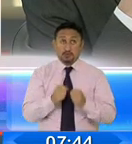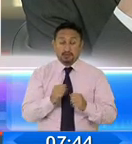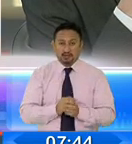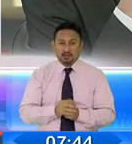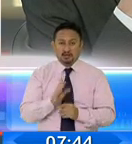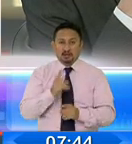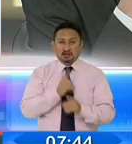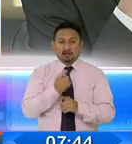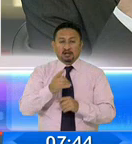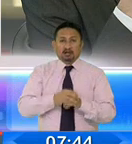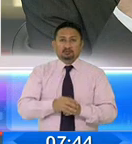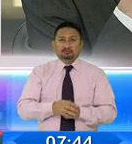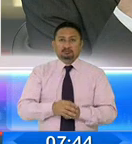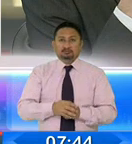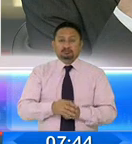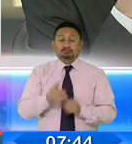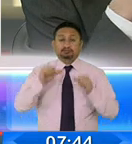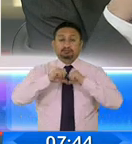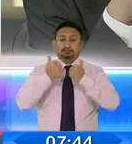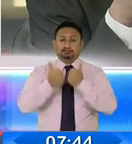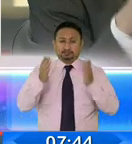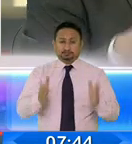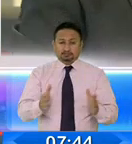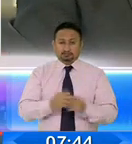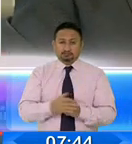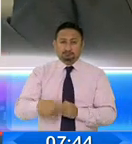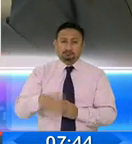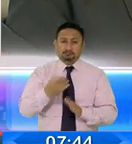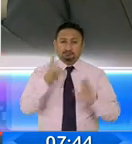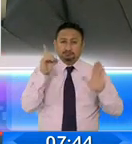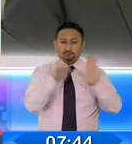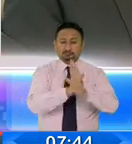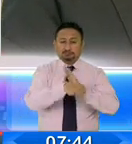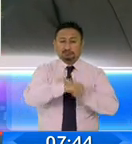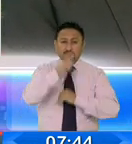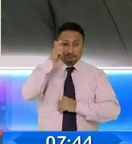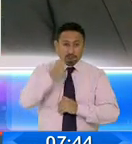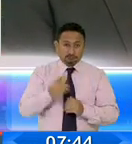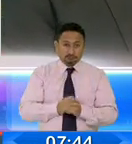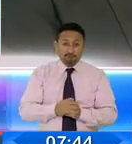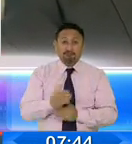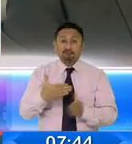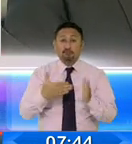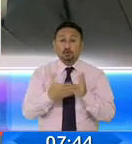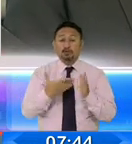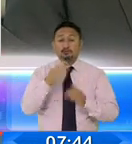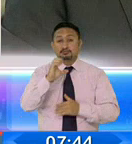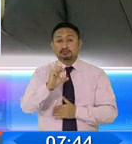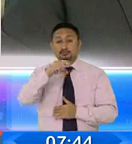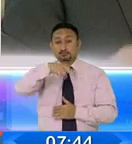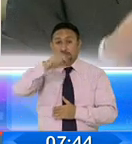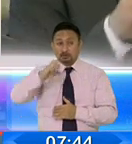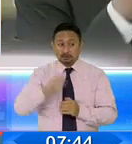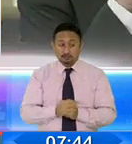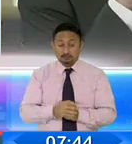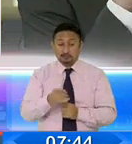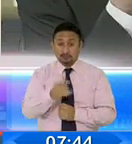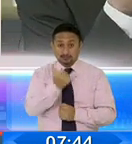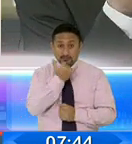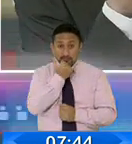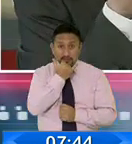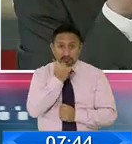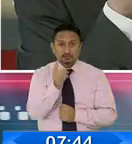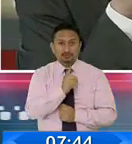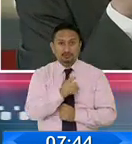por eso mis hermanos asambleístas presentaron una denuncia penal en la Fiscalía contra el Consejo Nacional Electoral, porque ahí ya no es un error, ahí